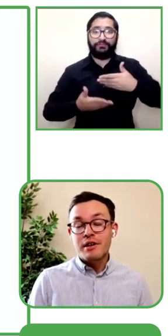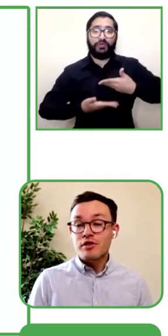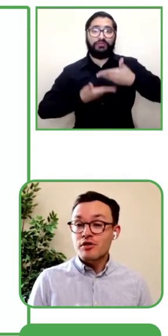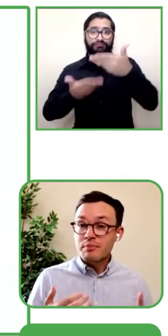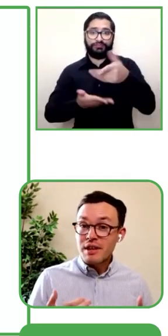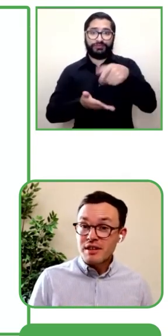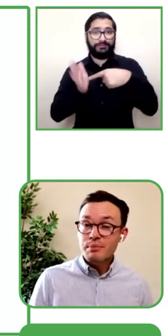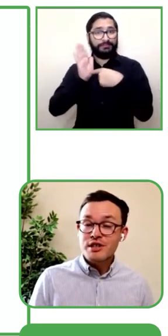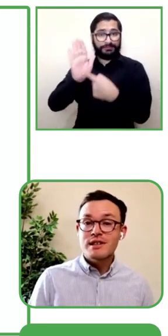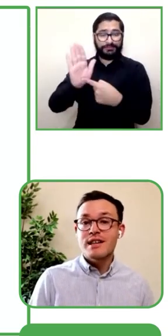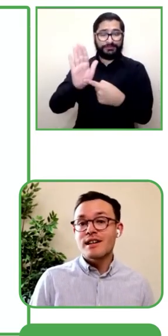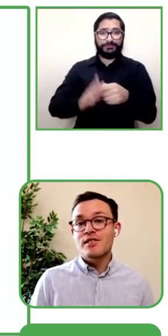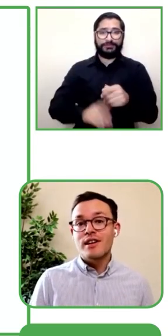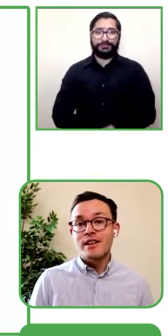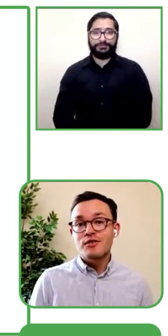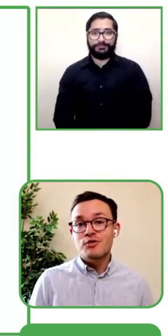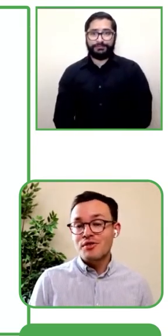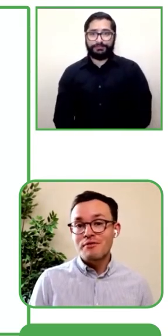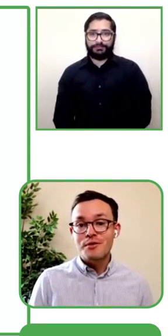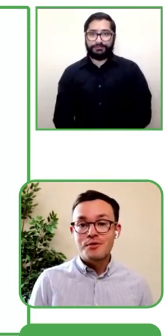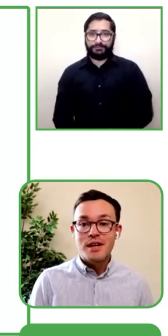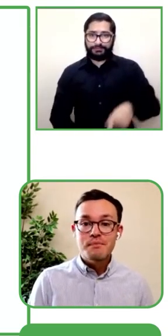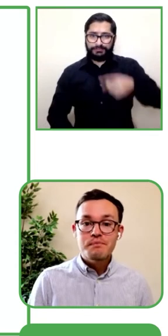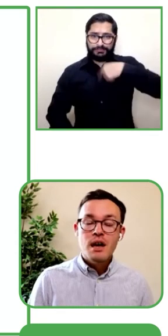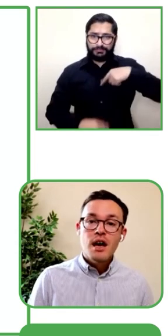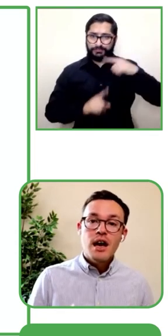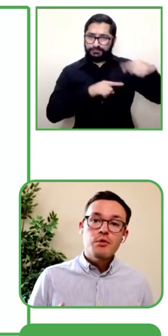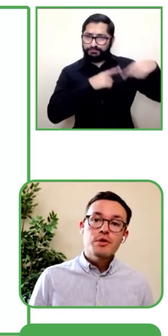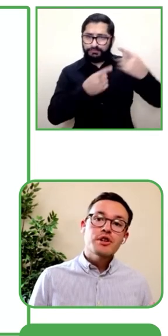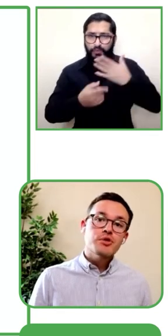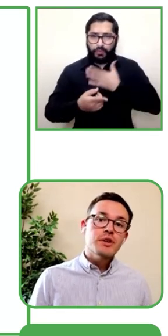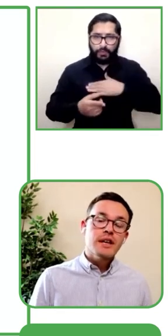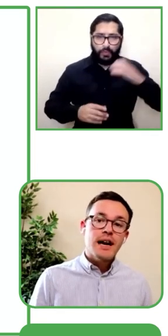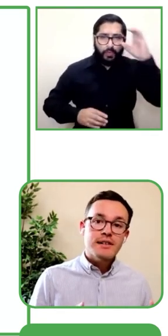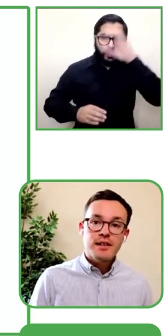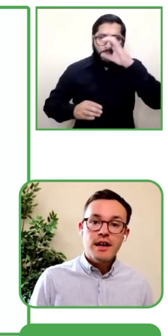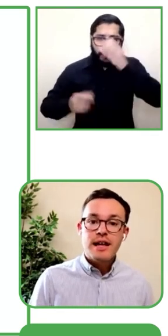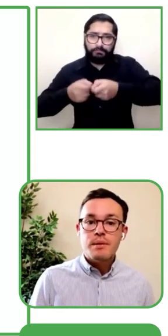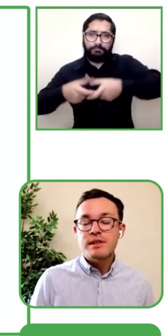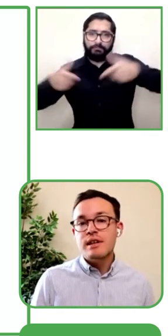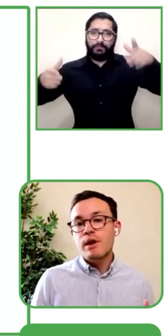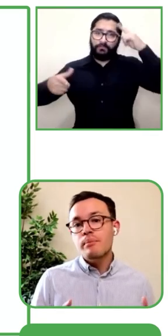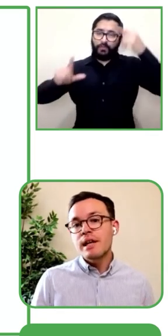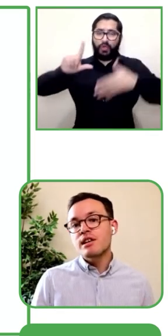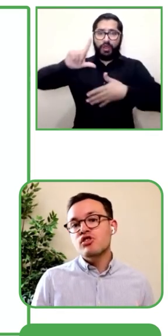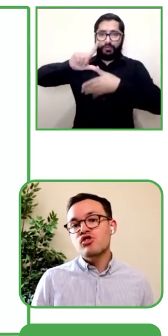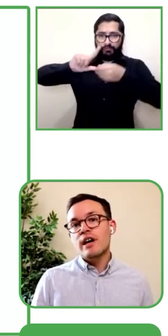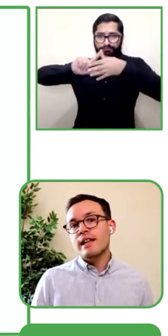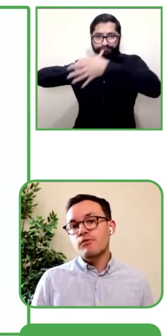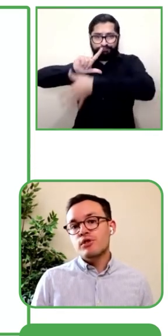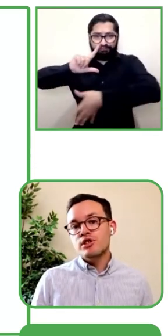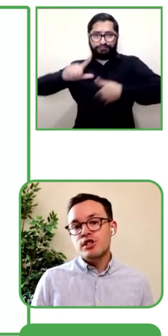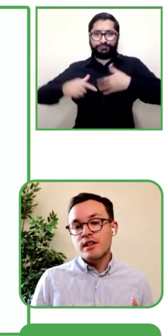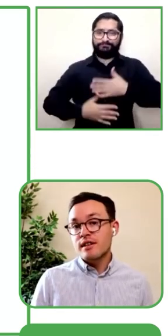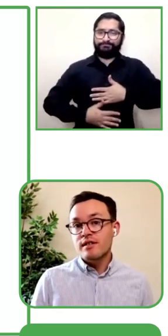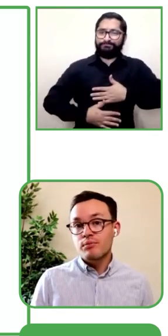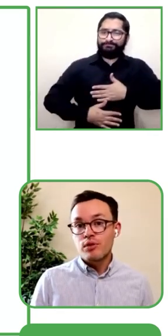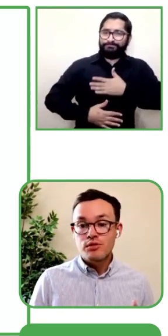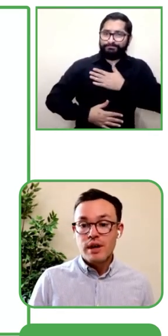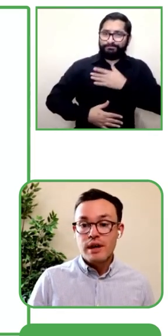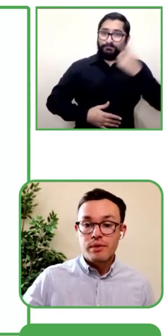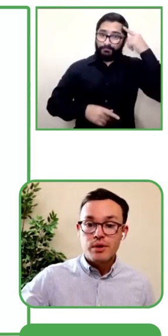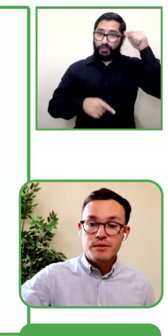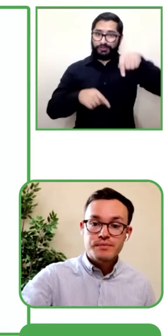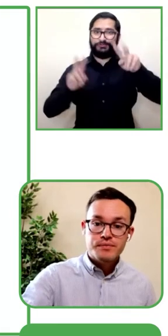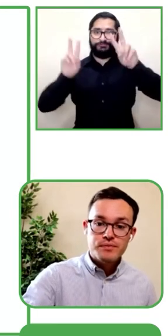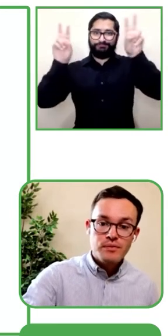Siempre estamos buscando expandirnos a Latinoamérica, así que estoy muy emocionado por el día de hoy. Y lo que hacemos en SyncLab